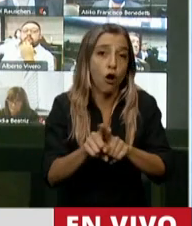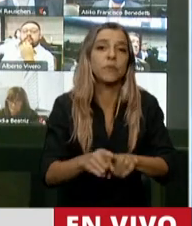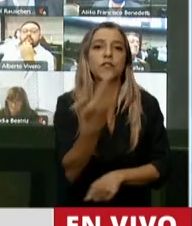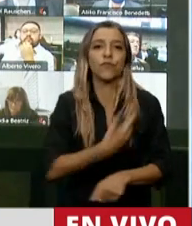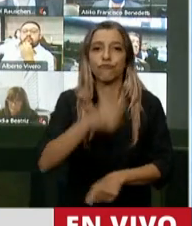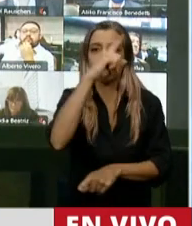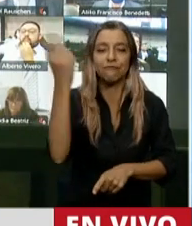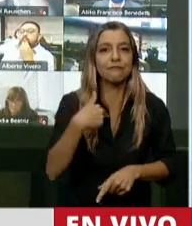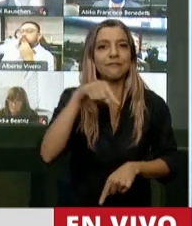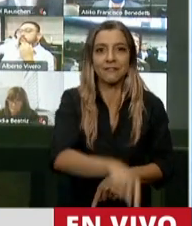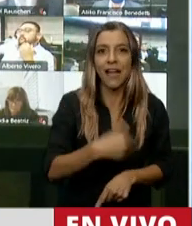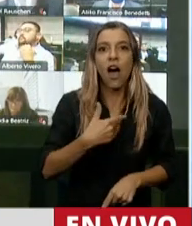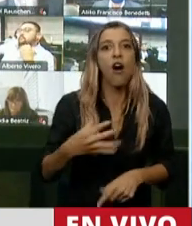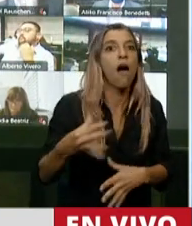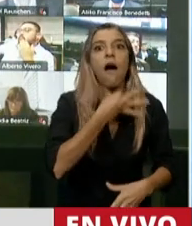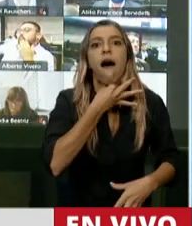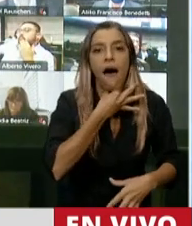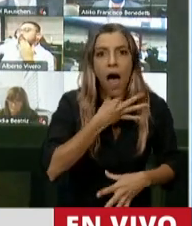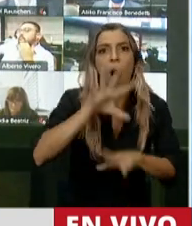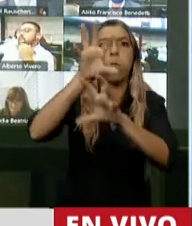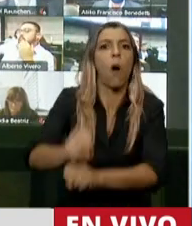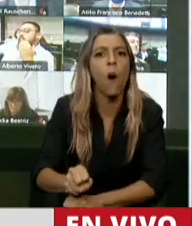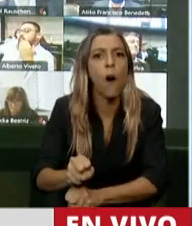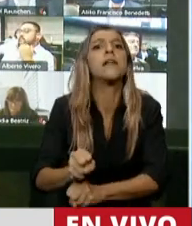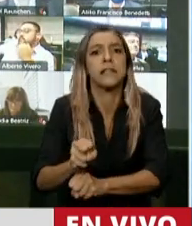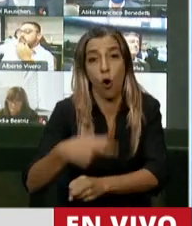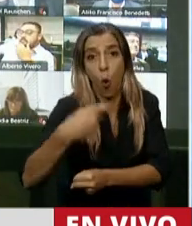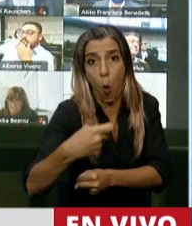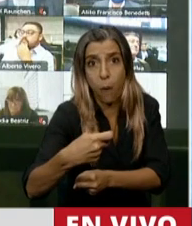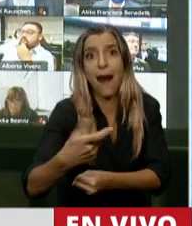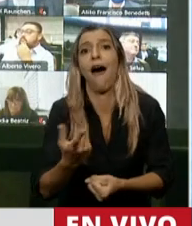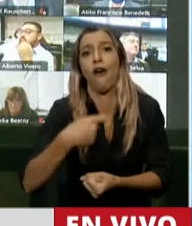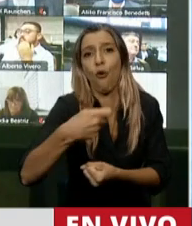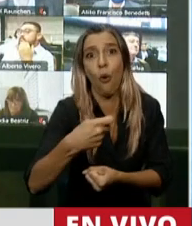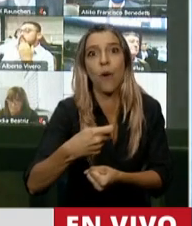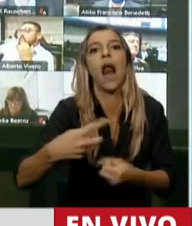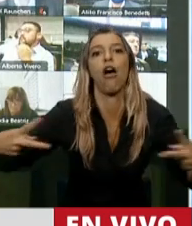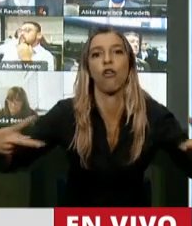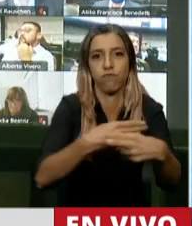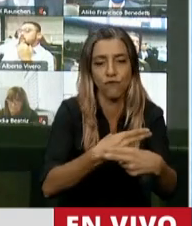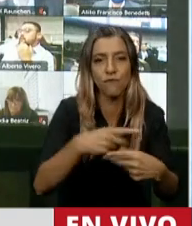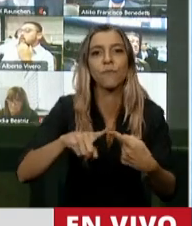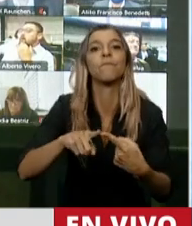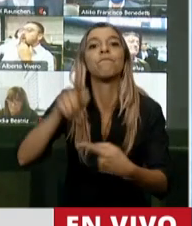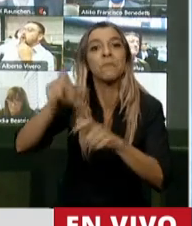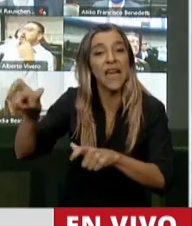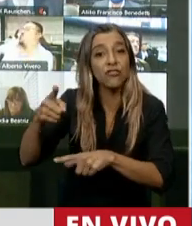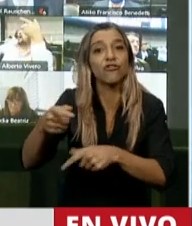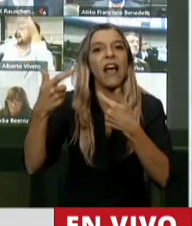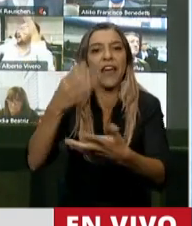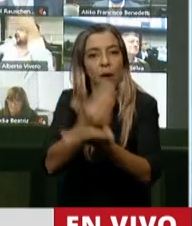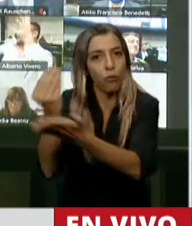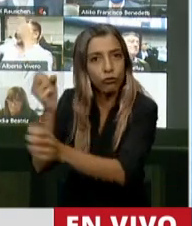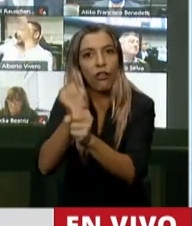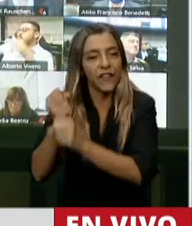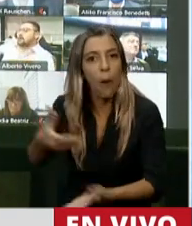Y se está agarrando de los jubilados y los está ajustando. Y se está agarrando de los que generan empleo y de los que generan